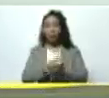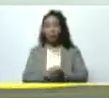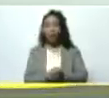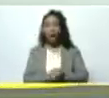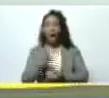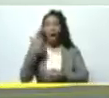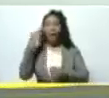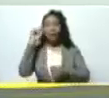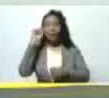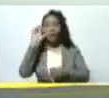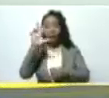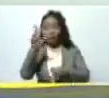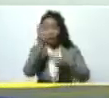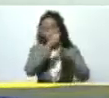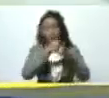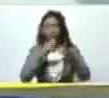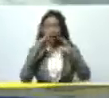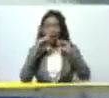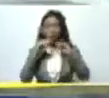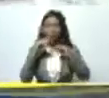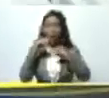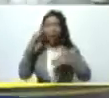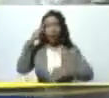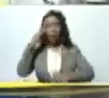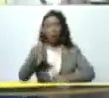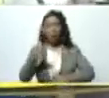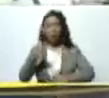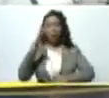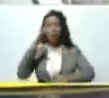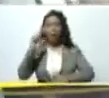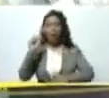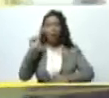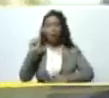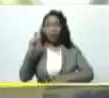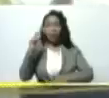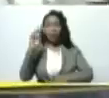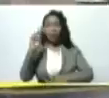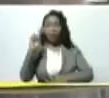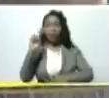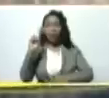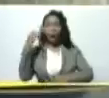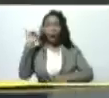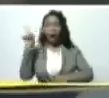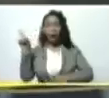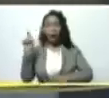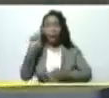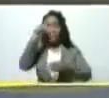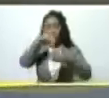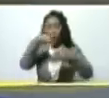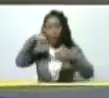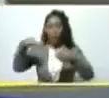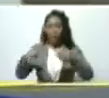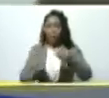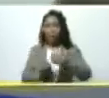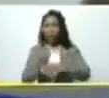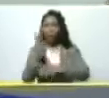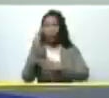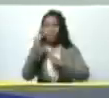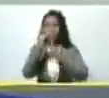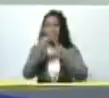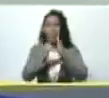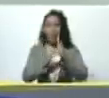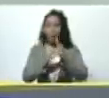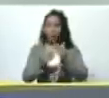las tres líneas que hablaba el comandante Castro que podemos sembrar con menos